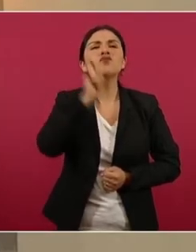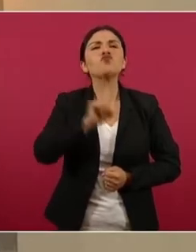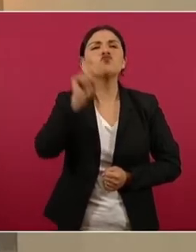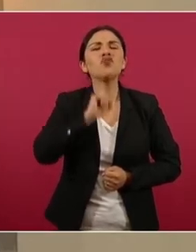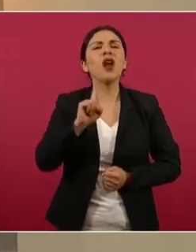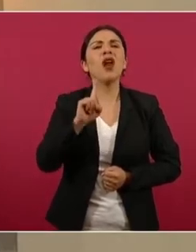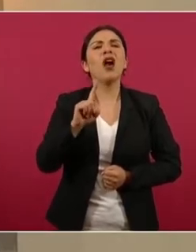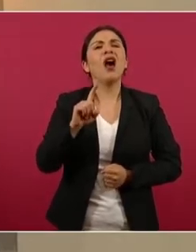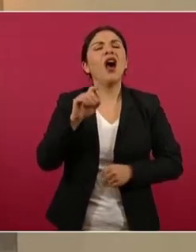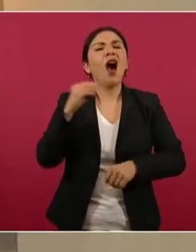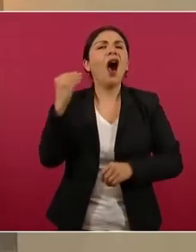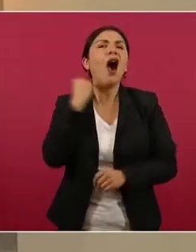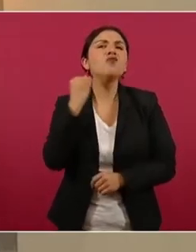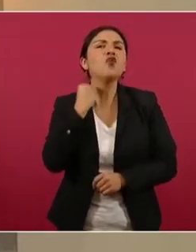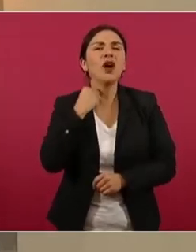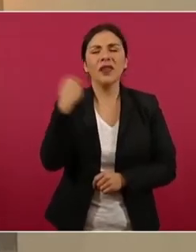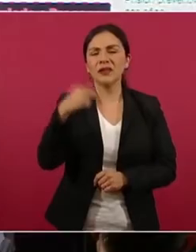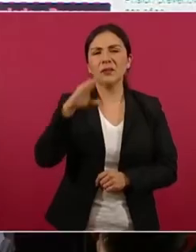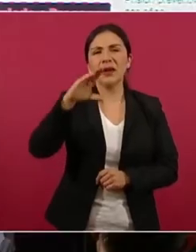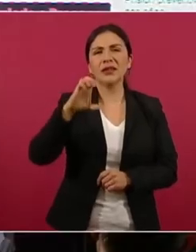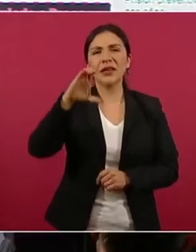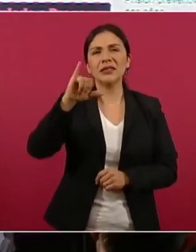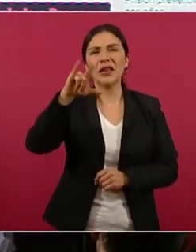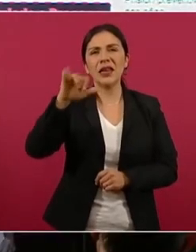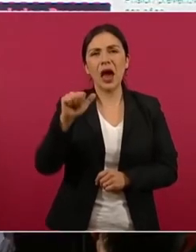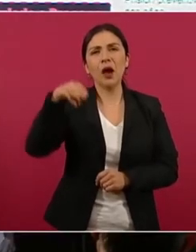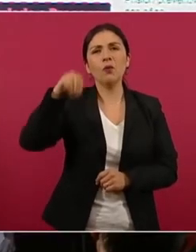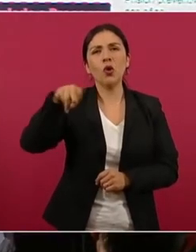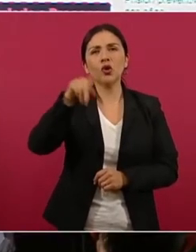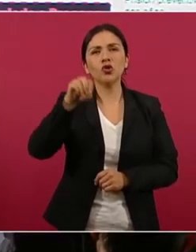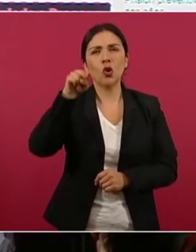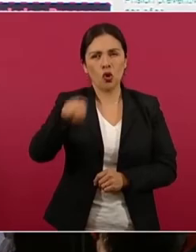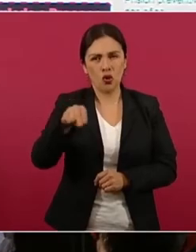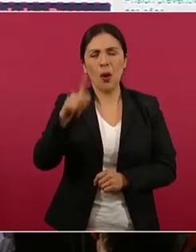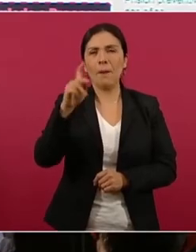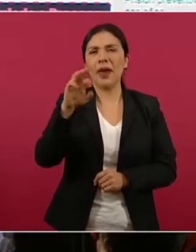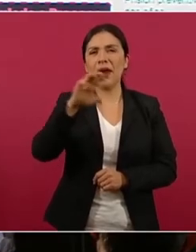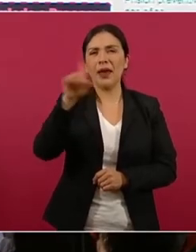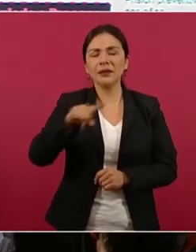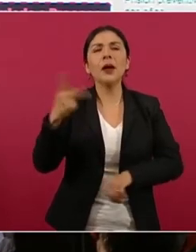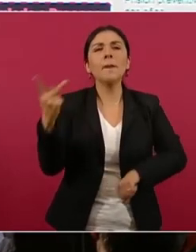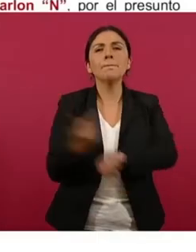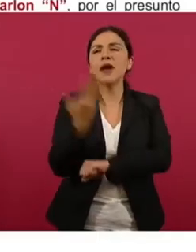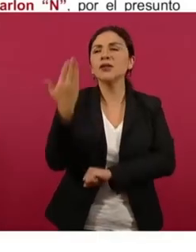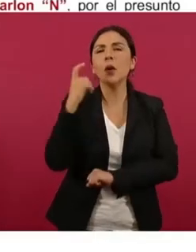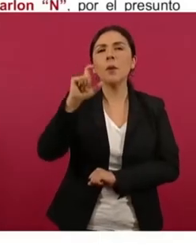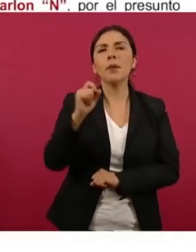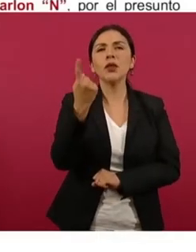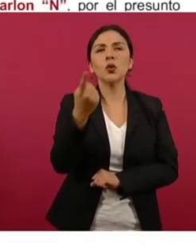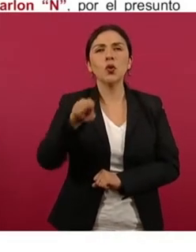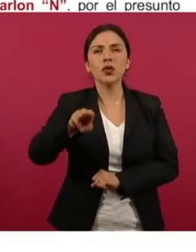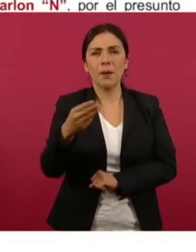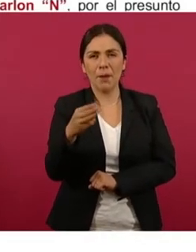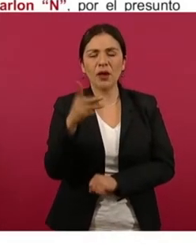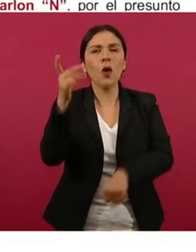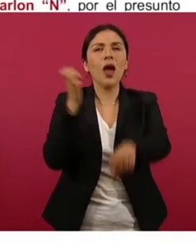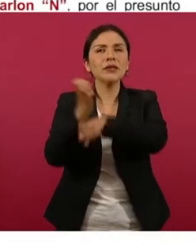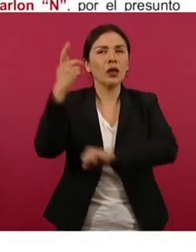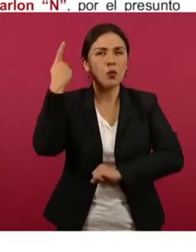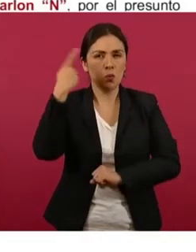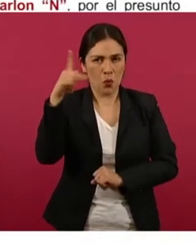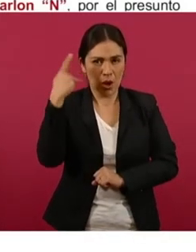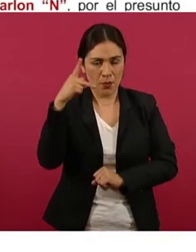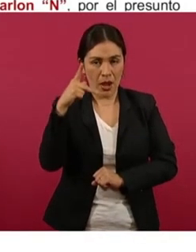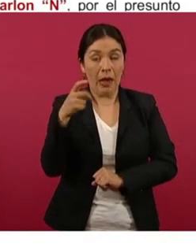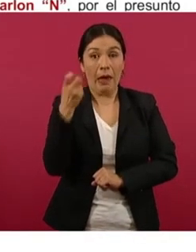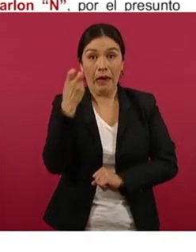abogada Cecilia Monzón Pérez, evento ocurrido el pasado 21 de mayo en el estado de Puebla,